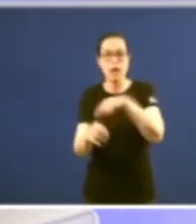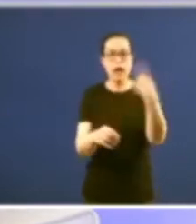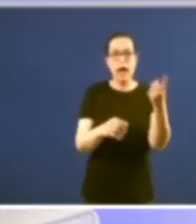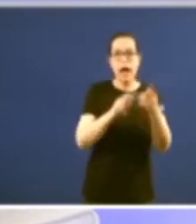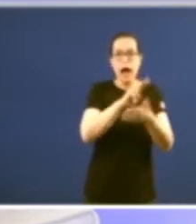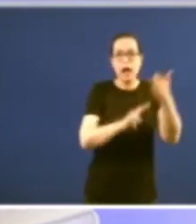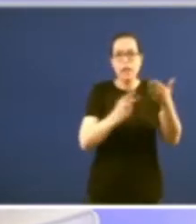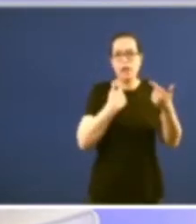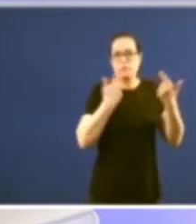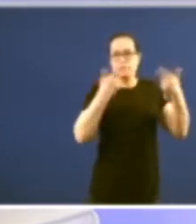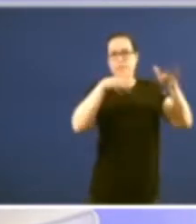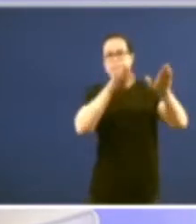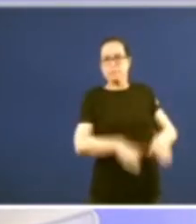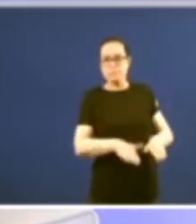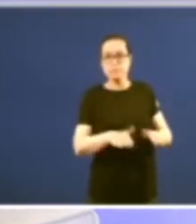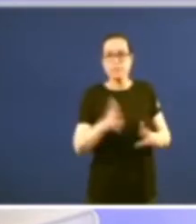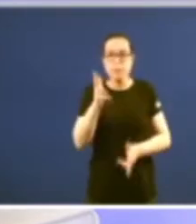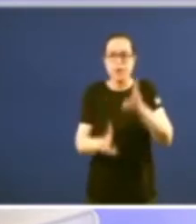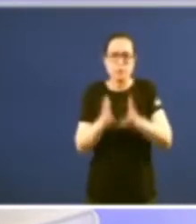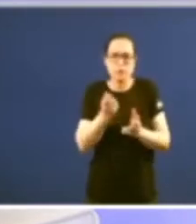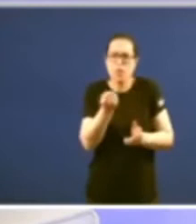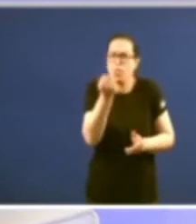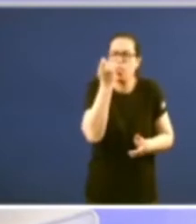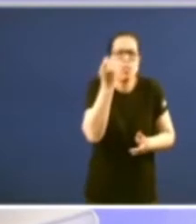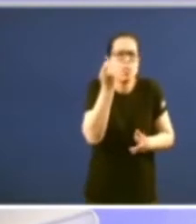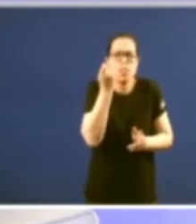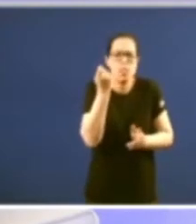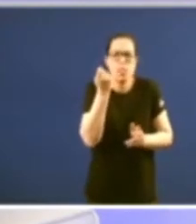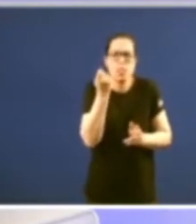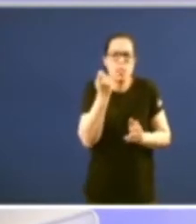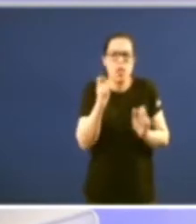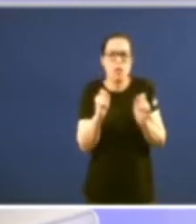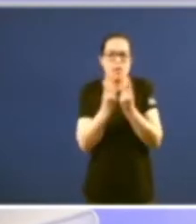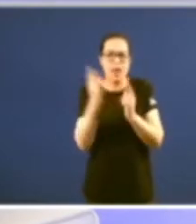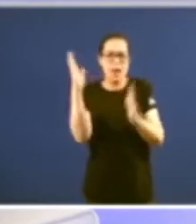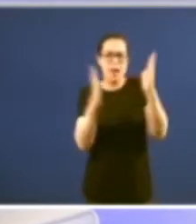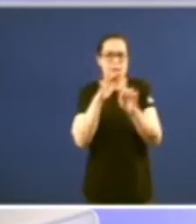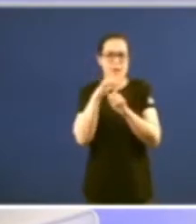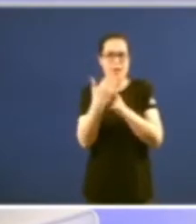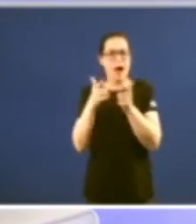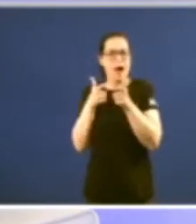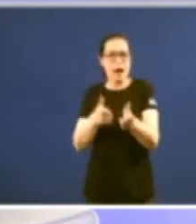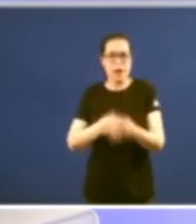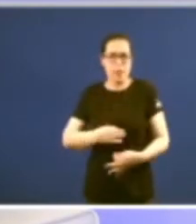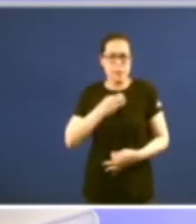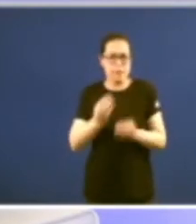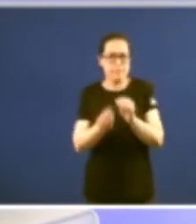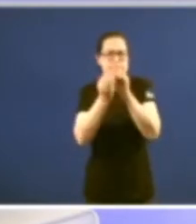en vigor e o País Vasco apenas entrou en vigor entrou en vigor nunha situación de guerra civil aberta portanto